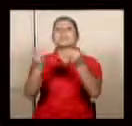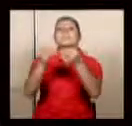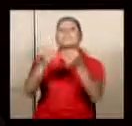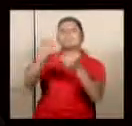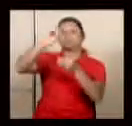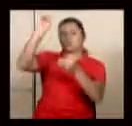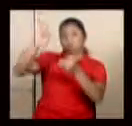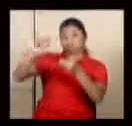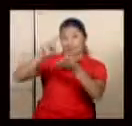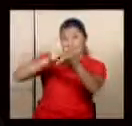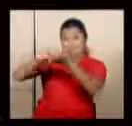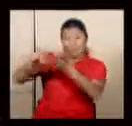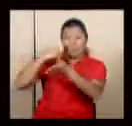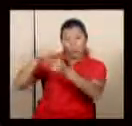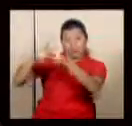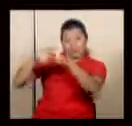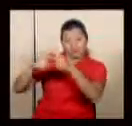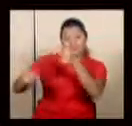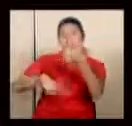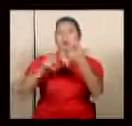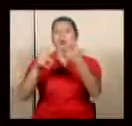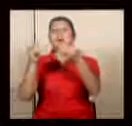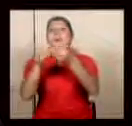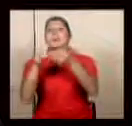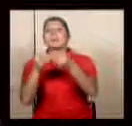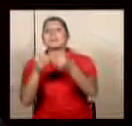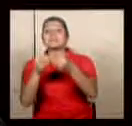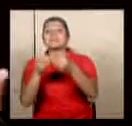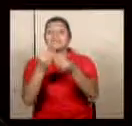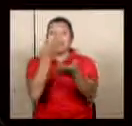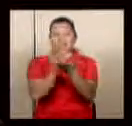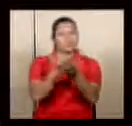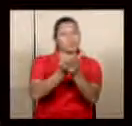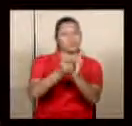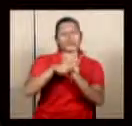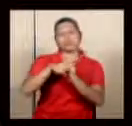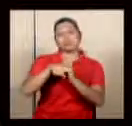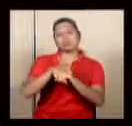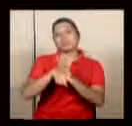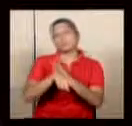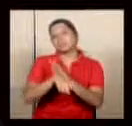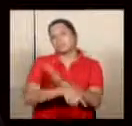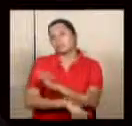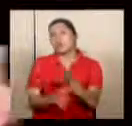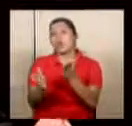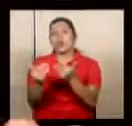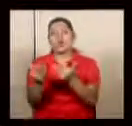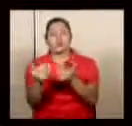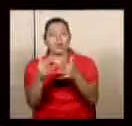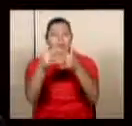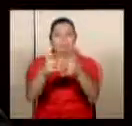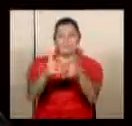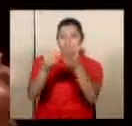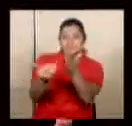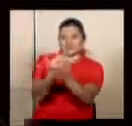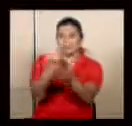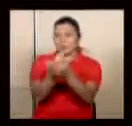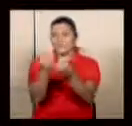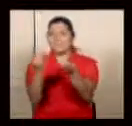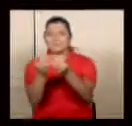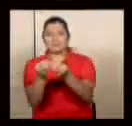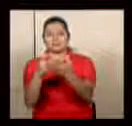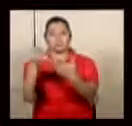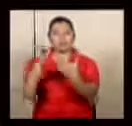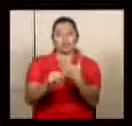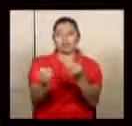interés que pagamos todas y todos puede provocar depresión en la economía que no haya inversión nacional ampliando proyectos generando